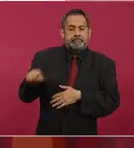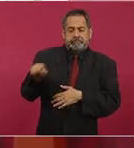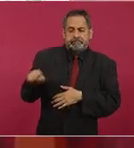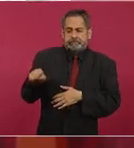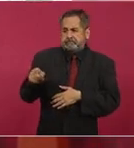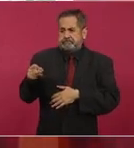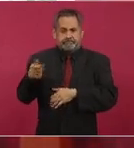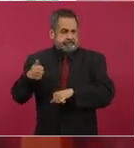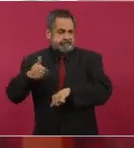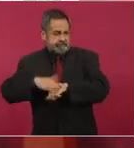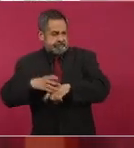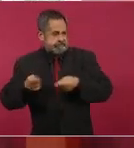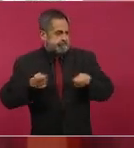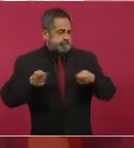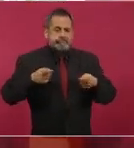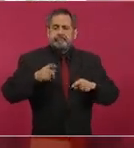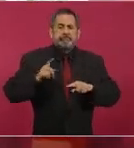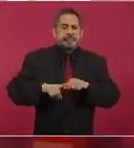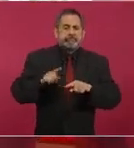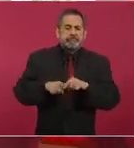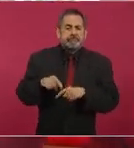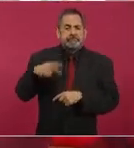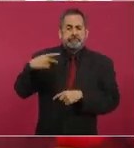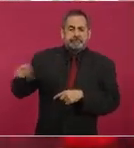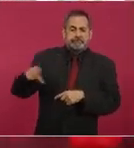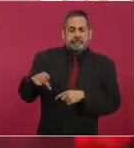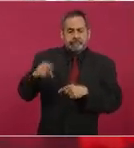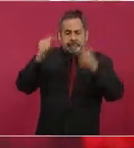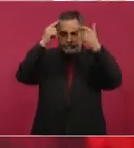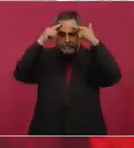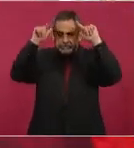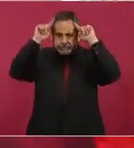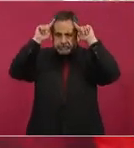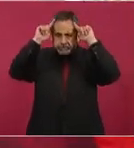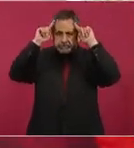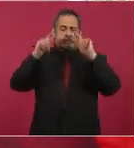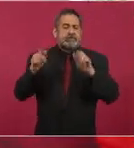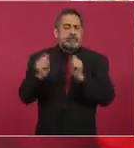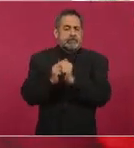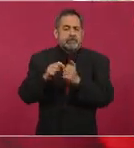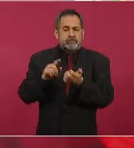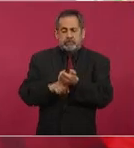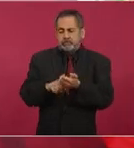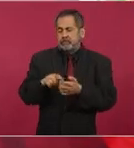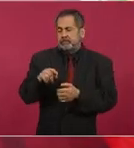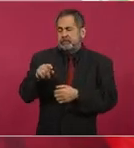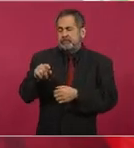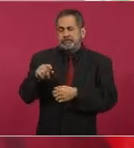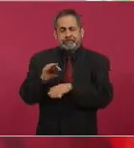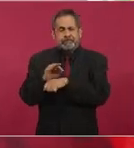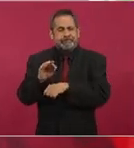administradas por la Secretaría de Marina y por la Secretaría de la Defensa.